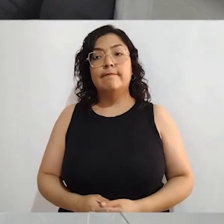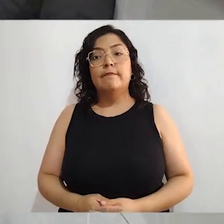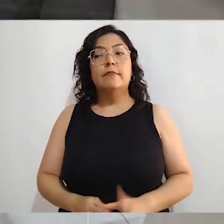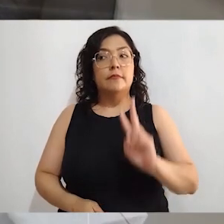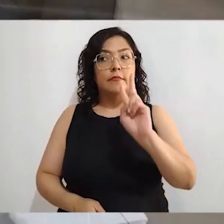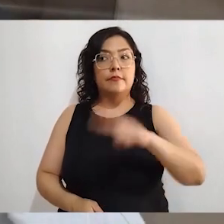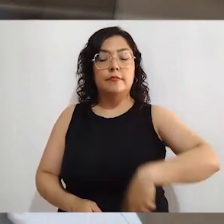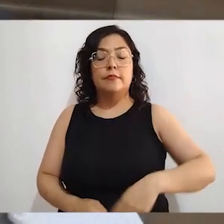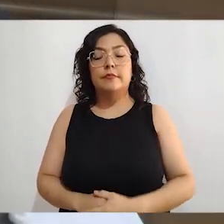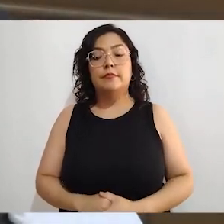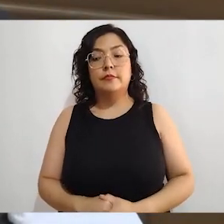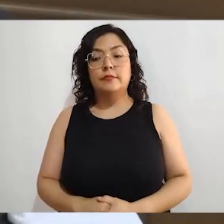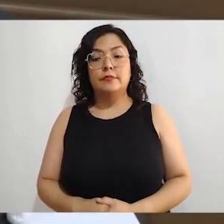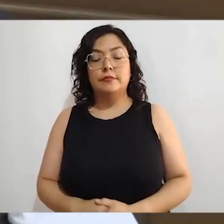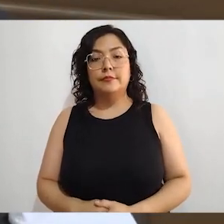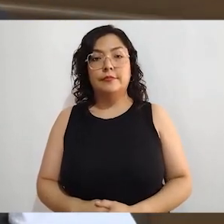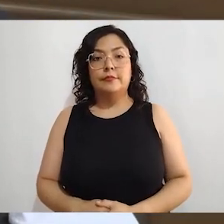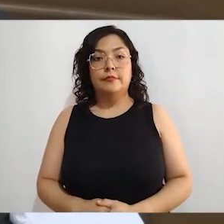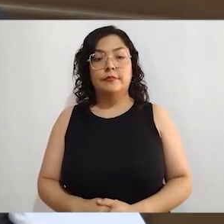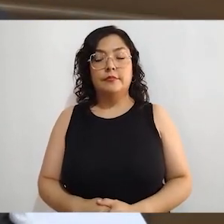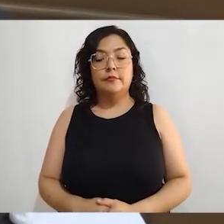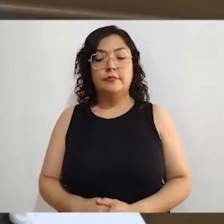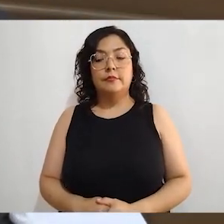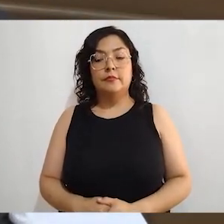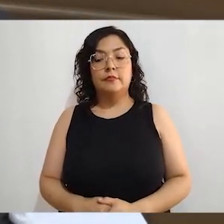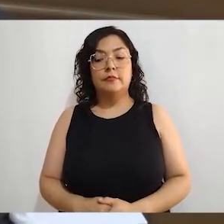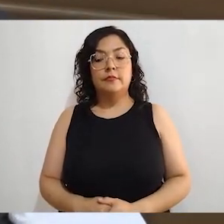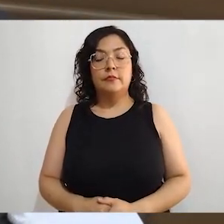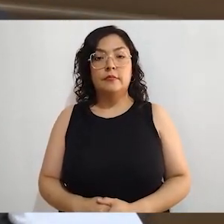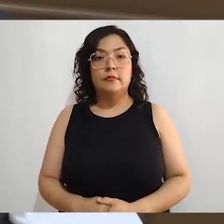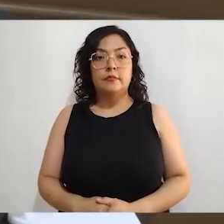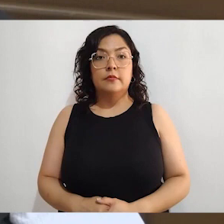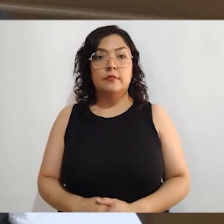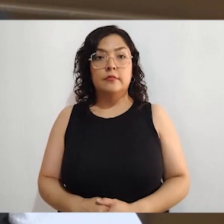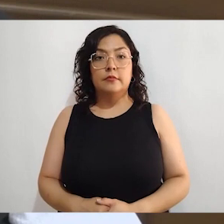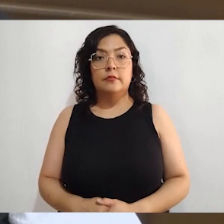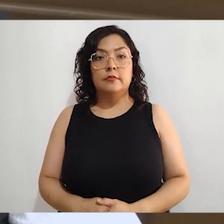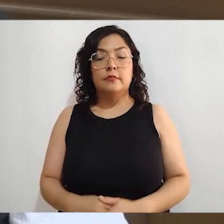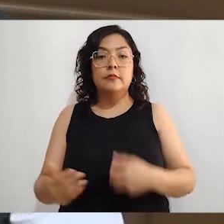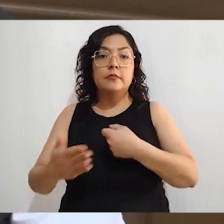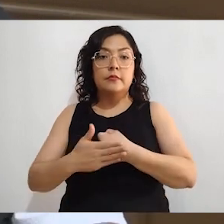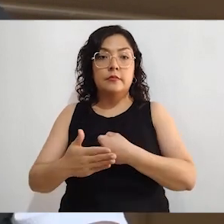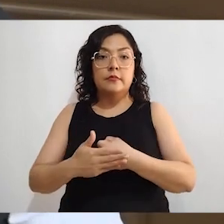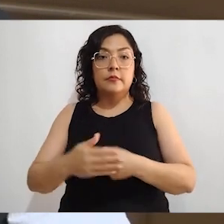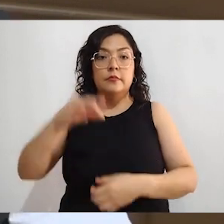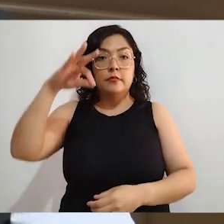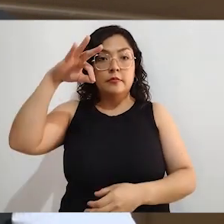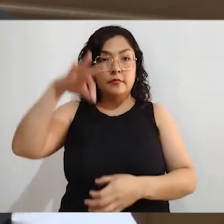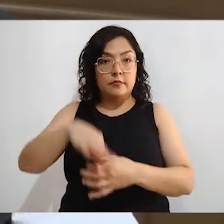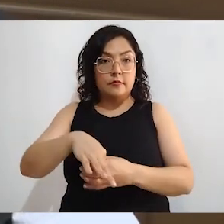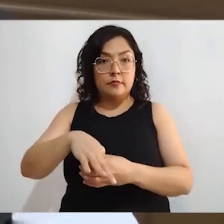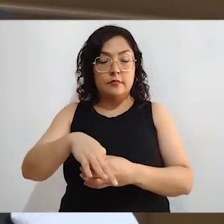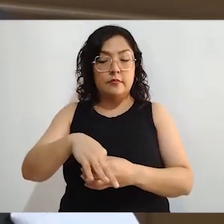Carlos. Bueno, pues no es algo nuevo. Sin embargo, para esta elección, que se ha cobrado mucha